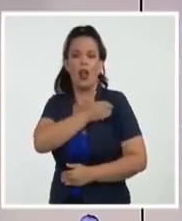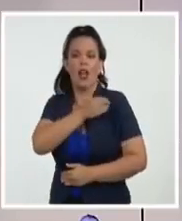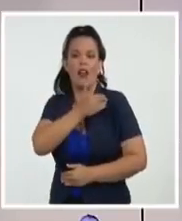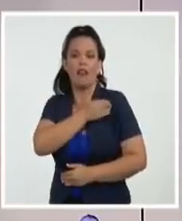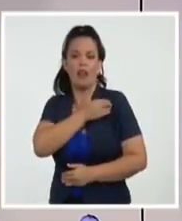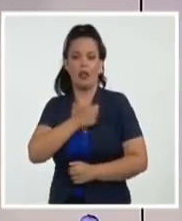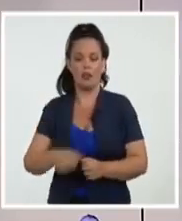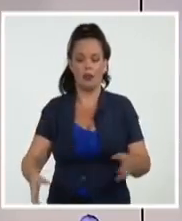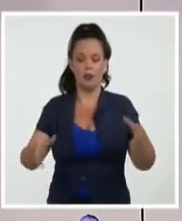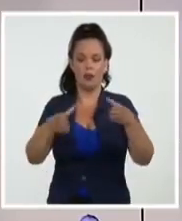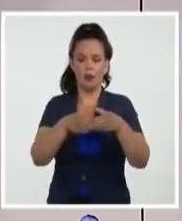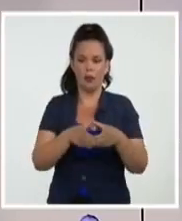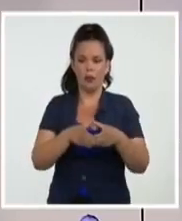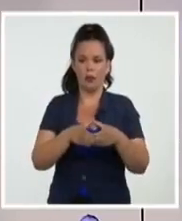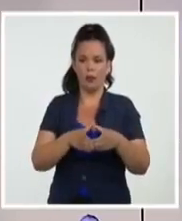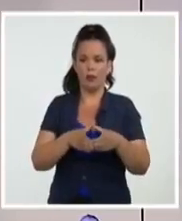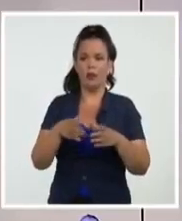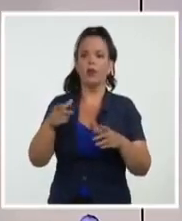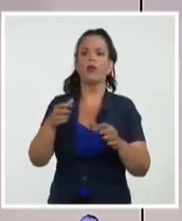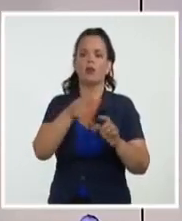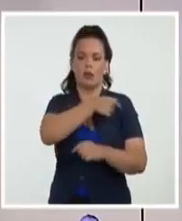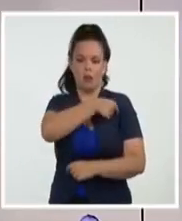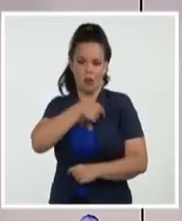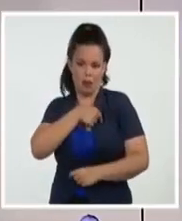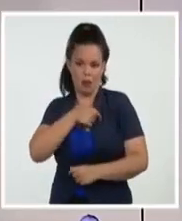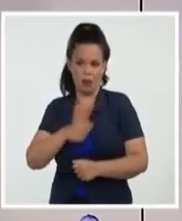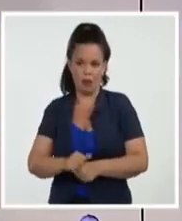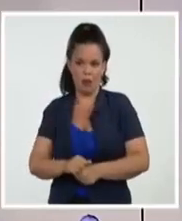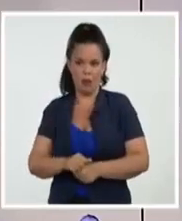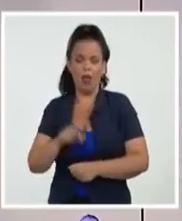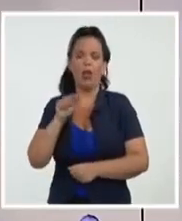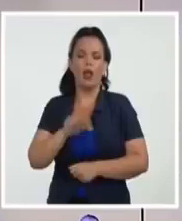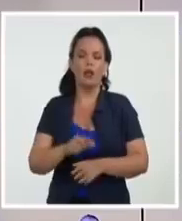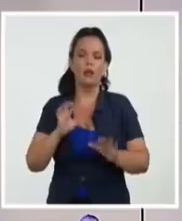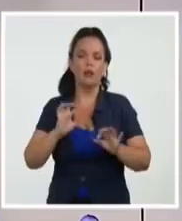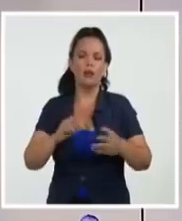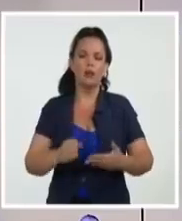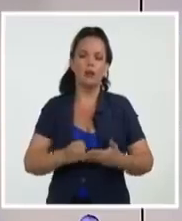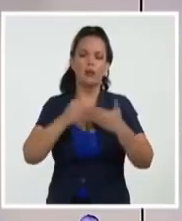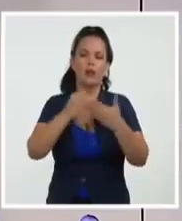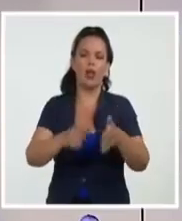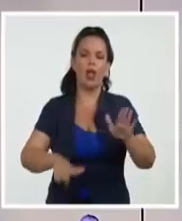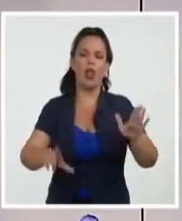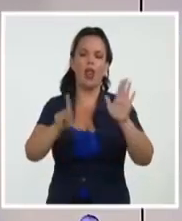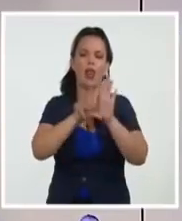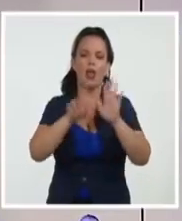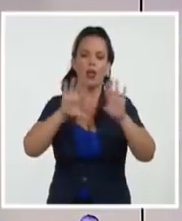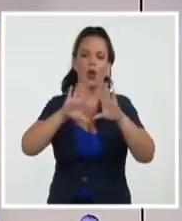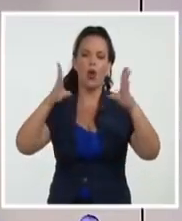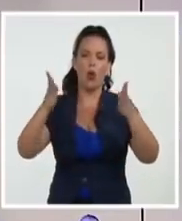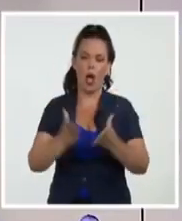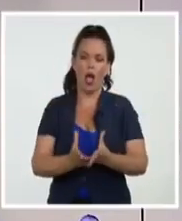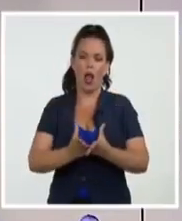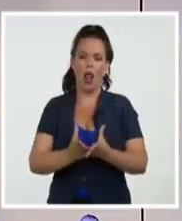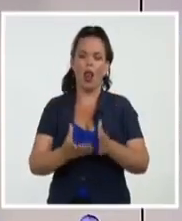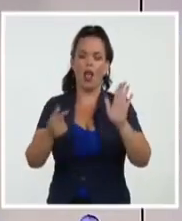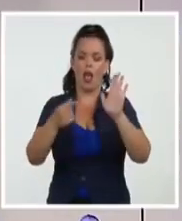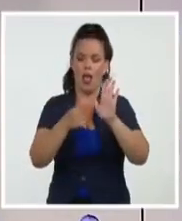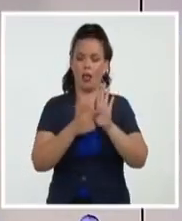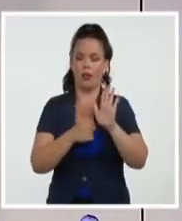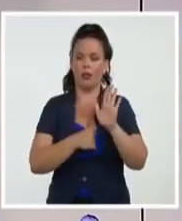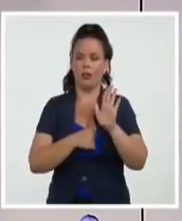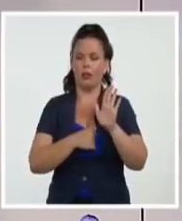Nacional de Tropas Especiales del Minim, al amparo de la ley global Magnitsky, que aplican porque